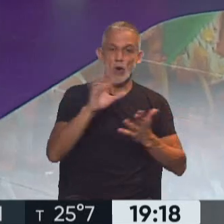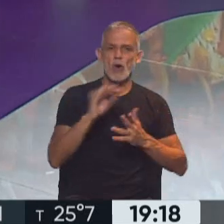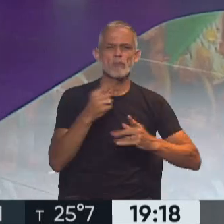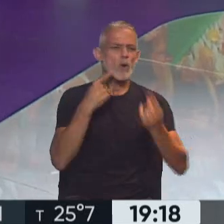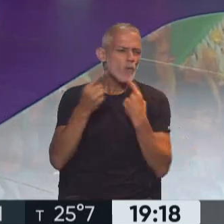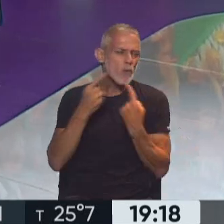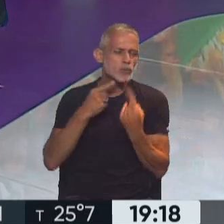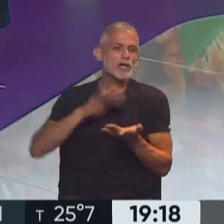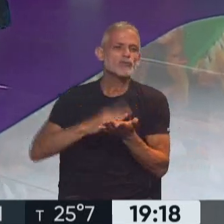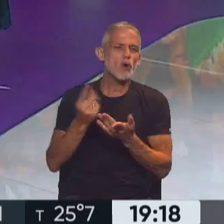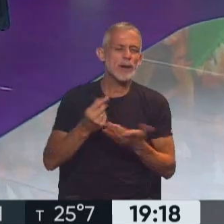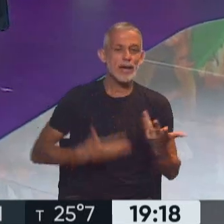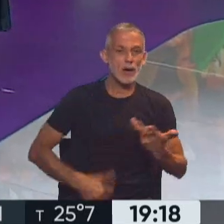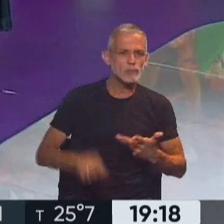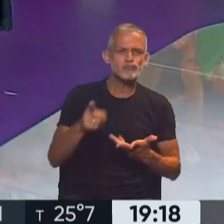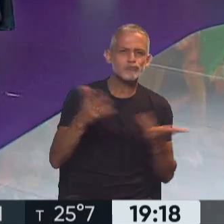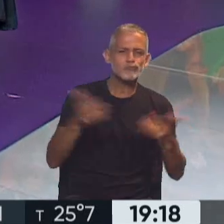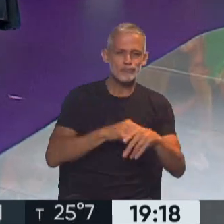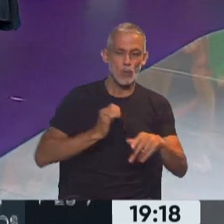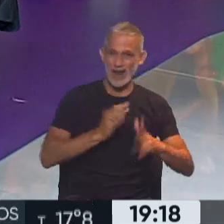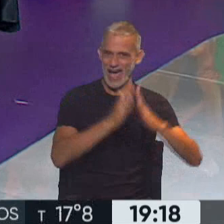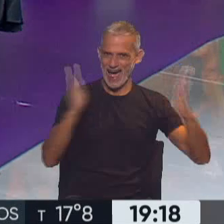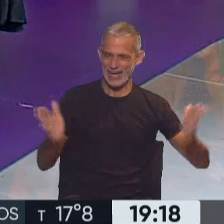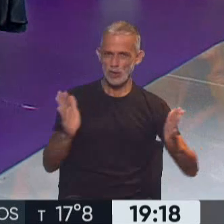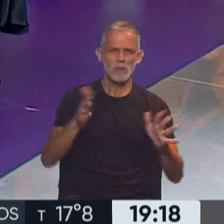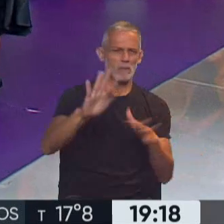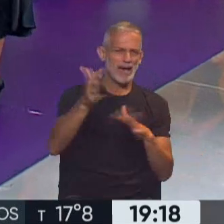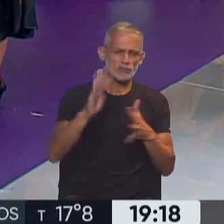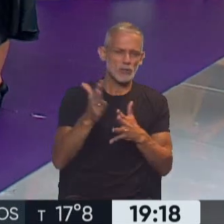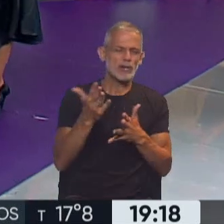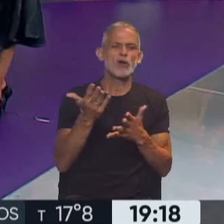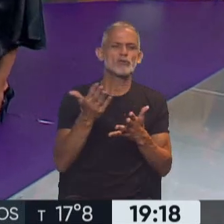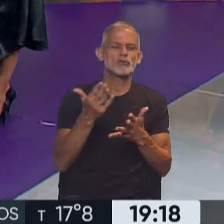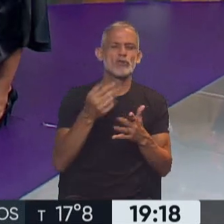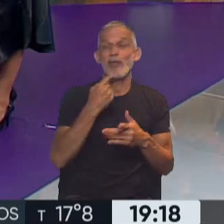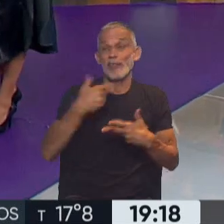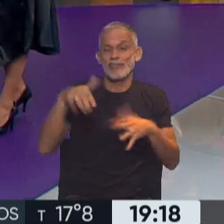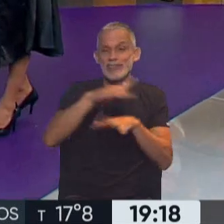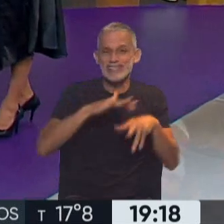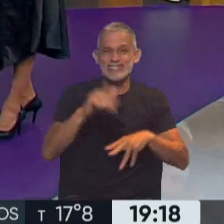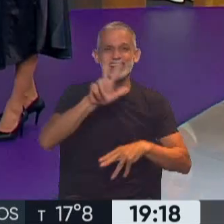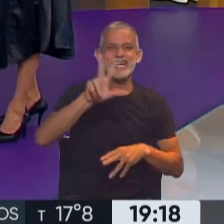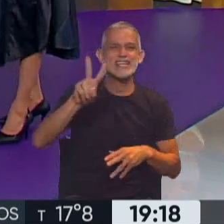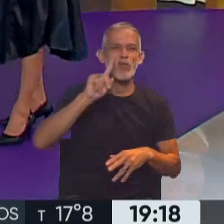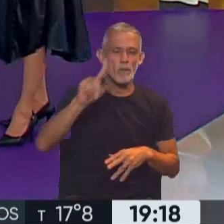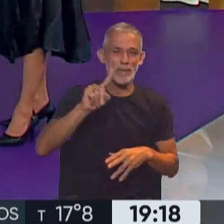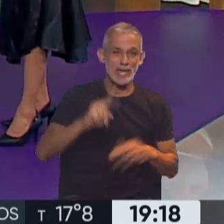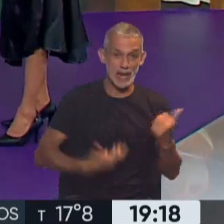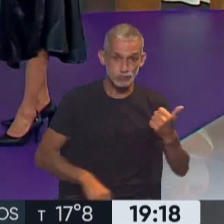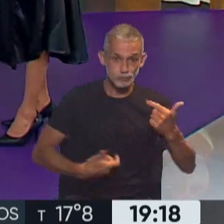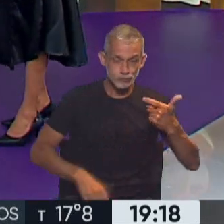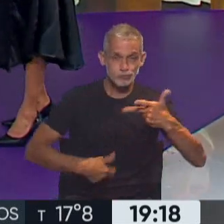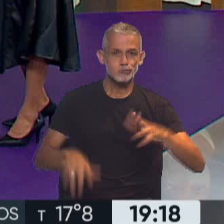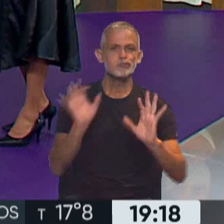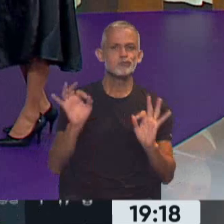consultas hay o hubo durante este año? Se habla de cerca de 32.000 prácticas que se han